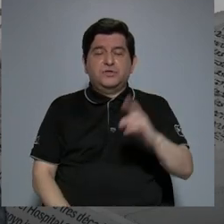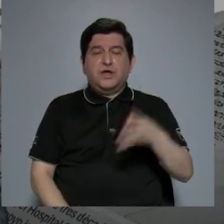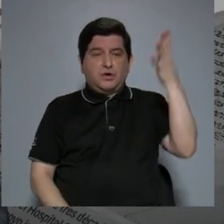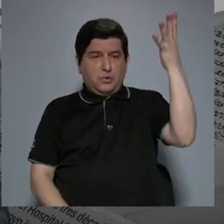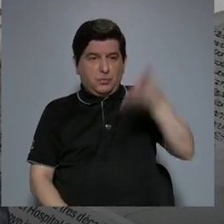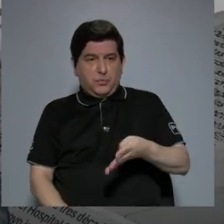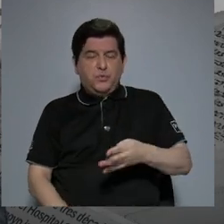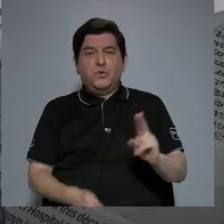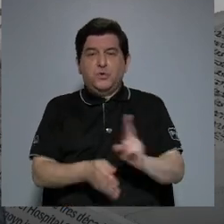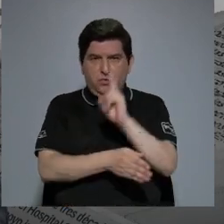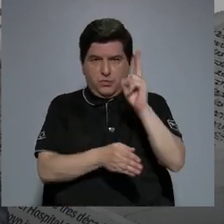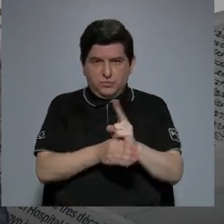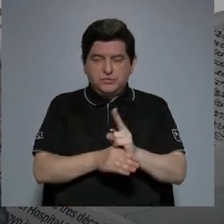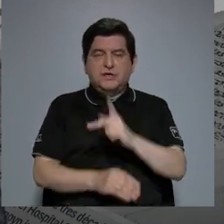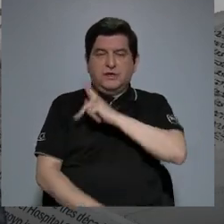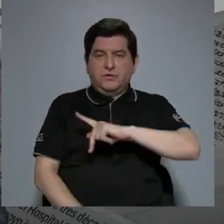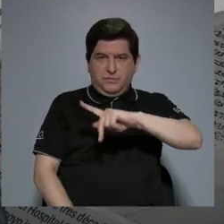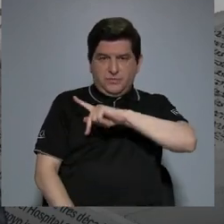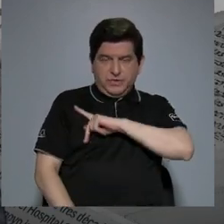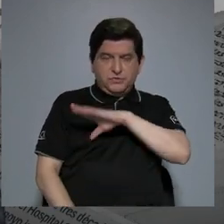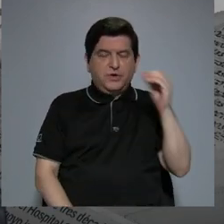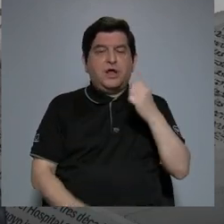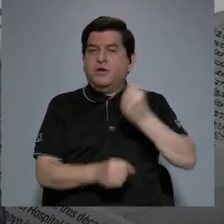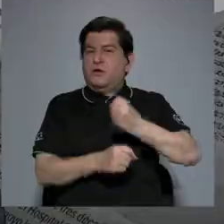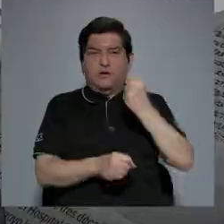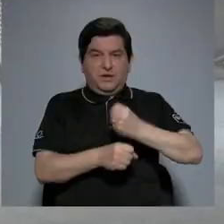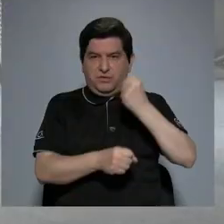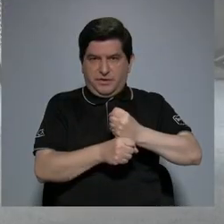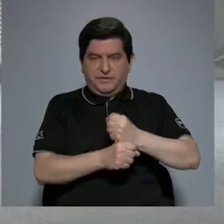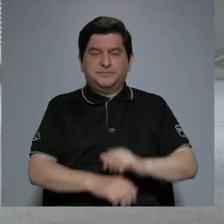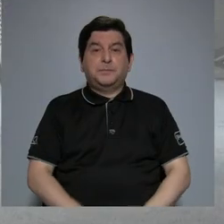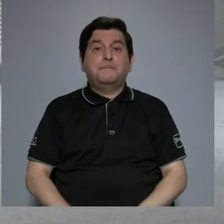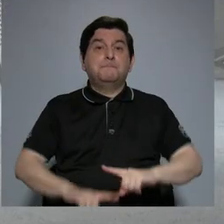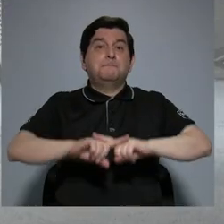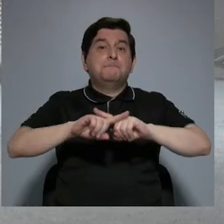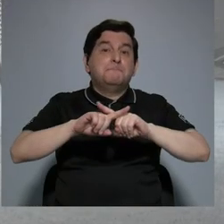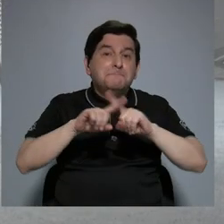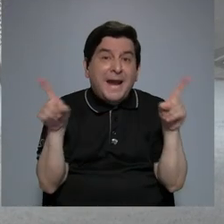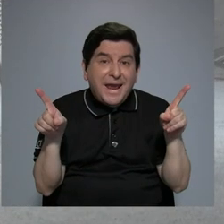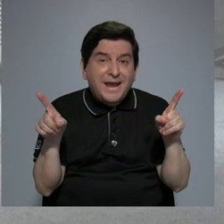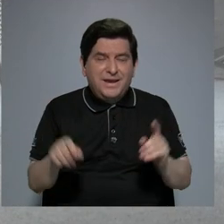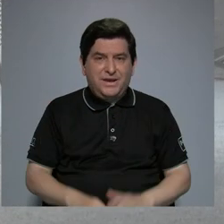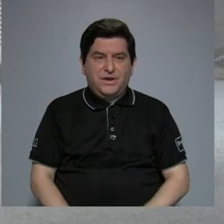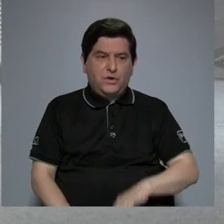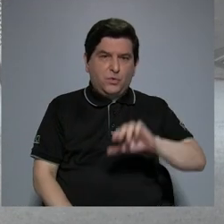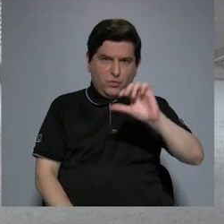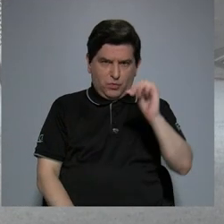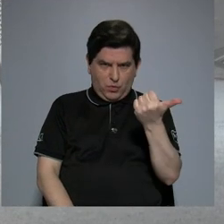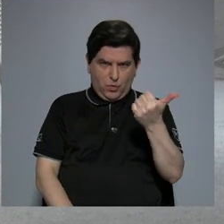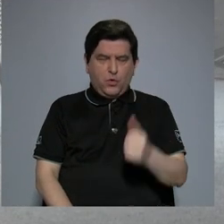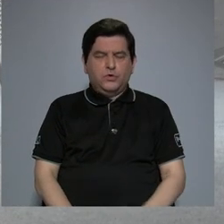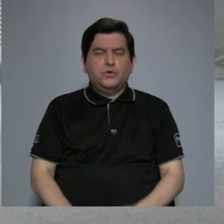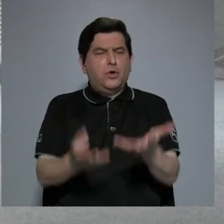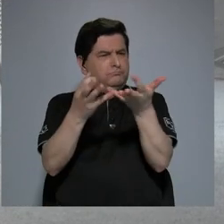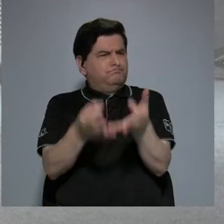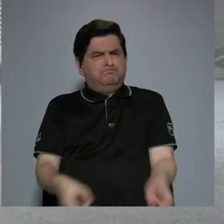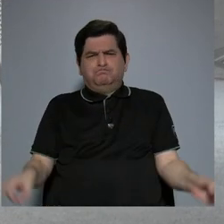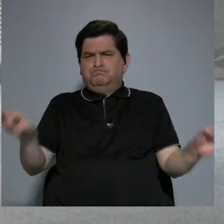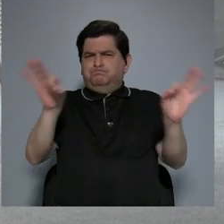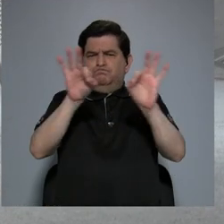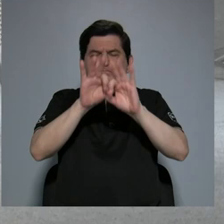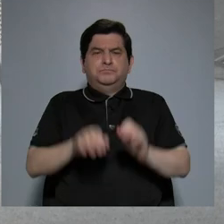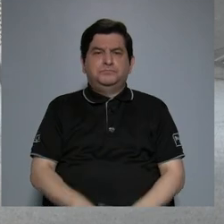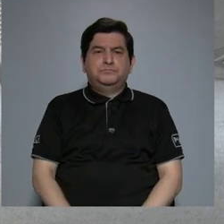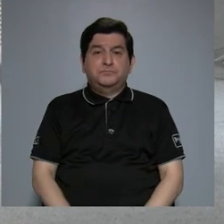pueden utilizar para efectos personales o laborales. Pero el otro aspecto más importante es el